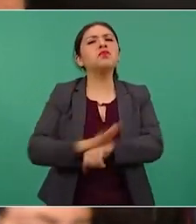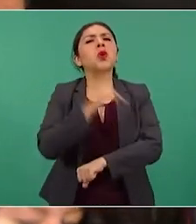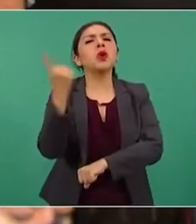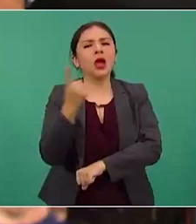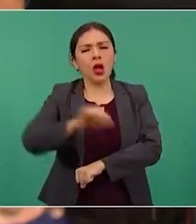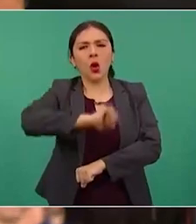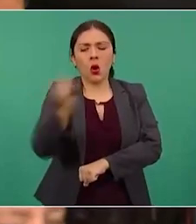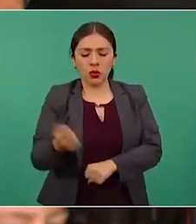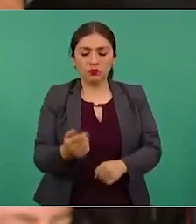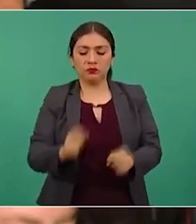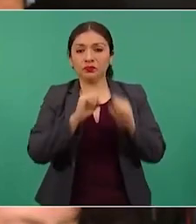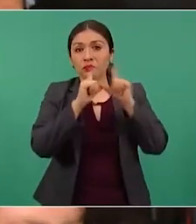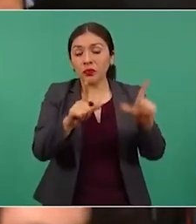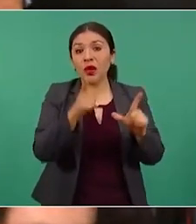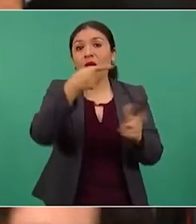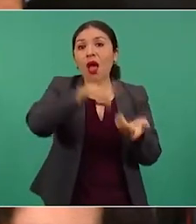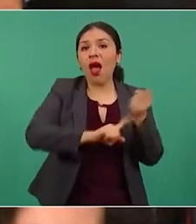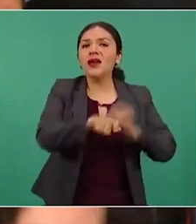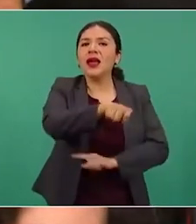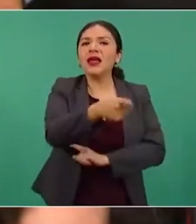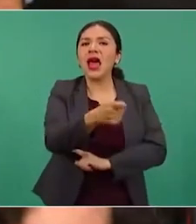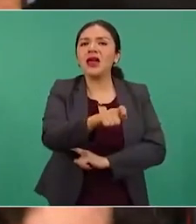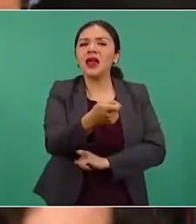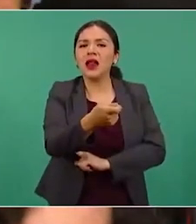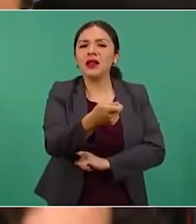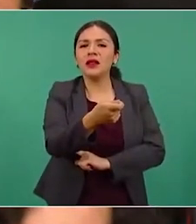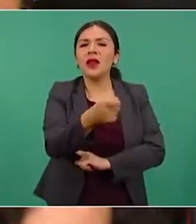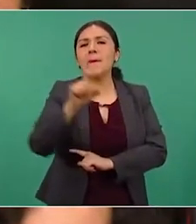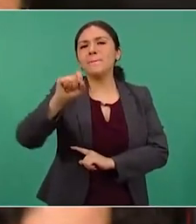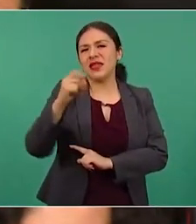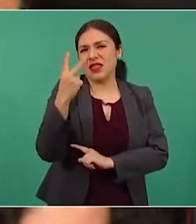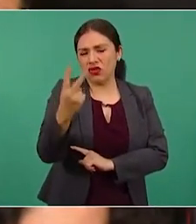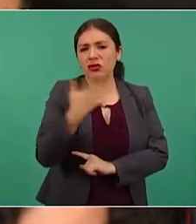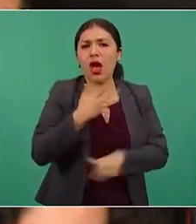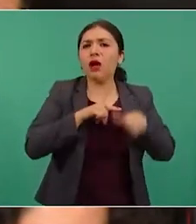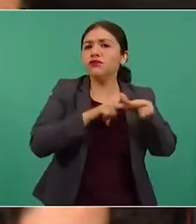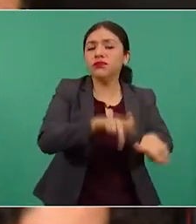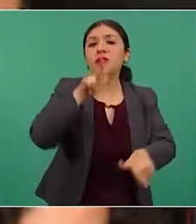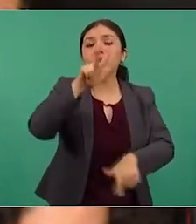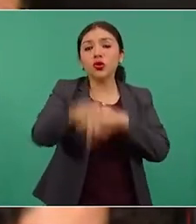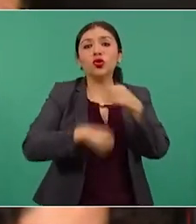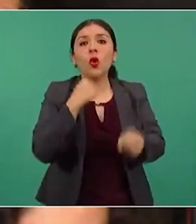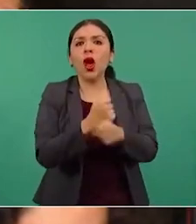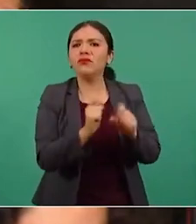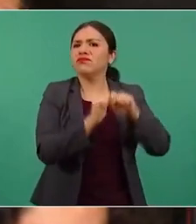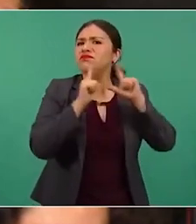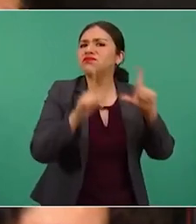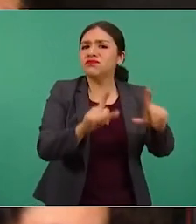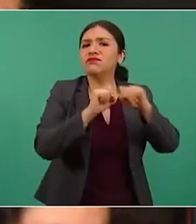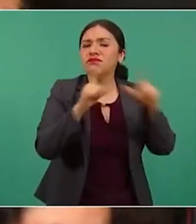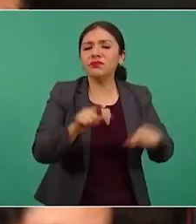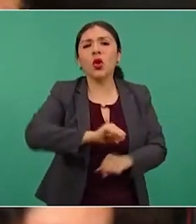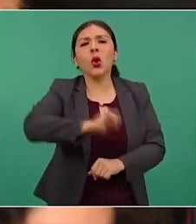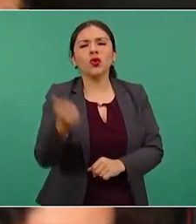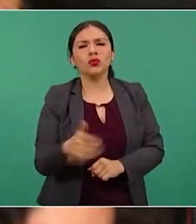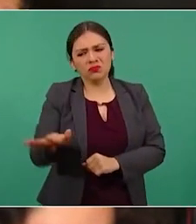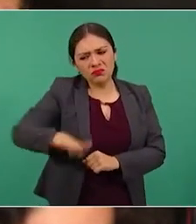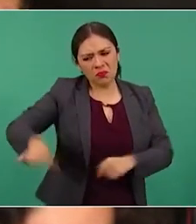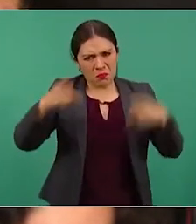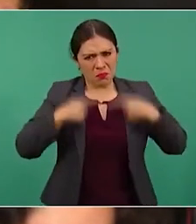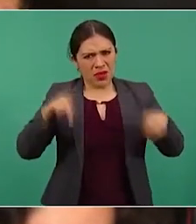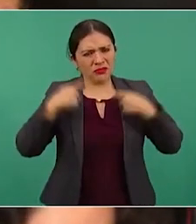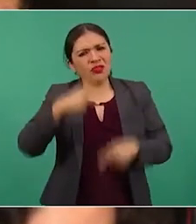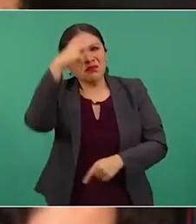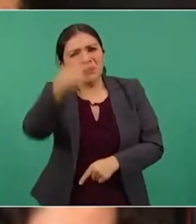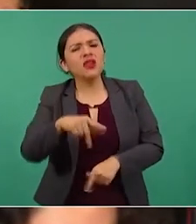parte, hay programas en el Canal 22 que llevan 18 años al aire? ¿Por qué el pueblo de México